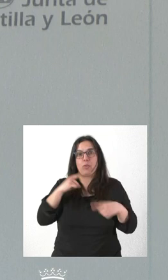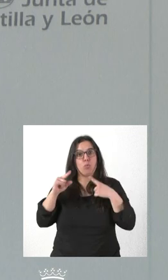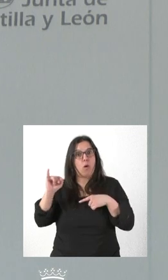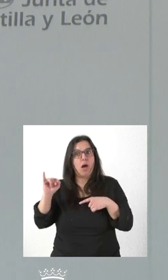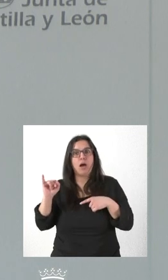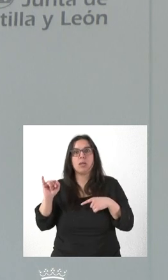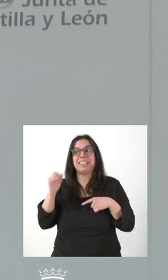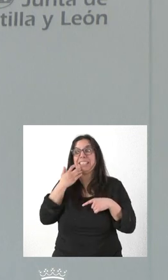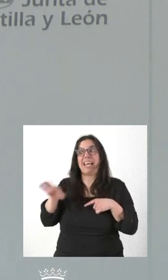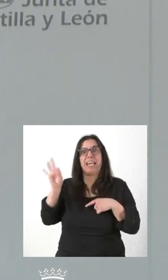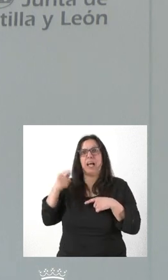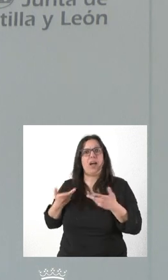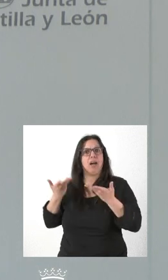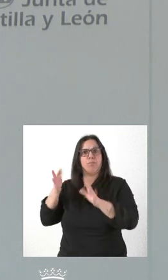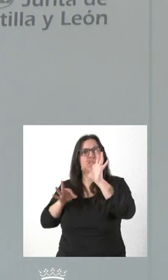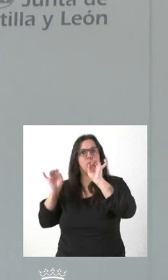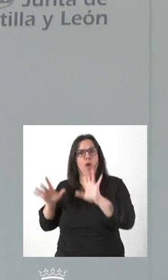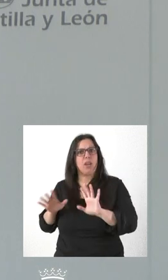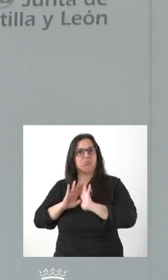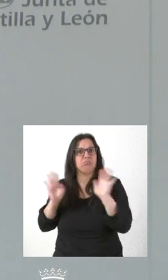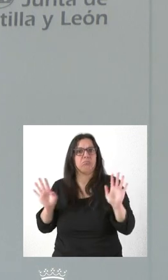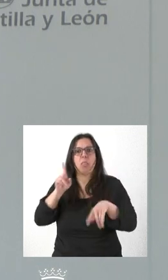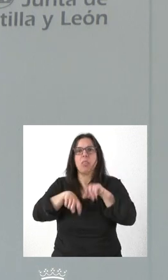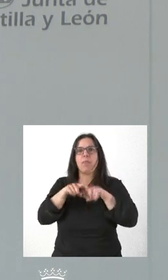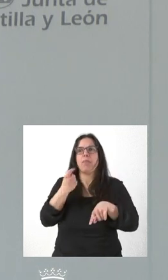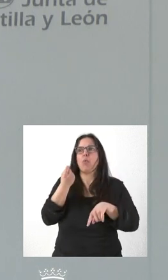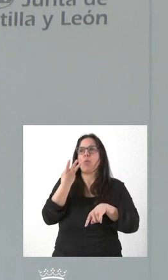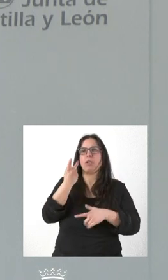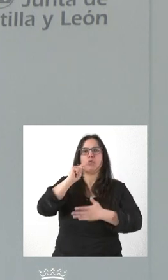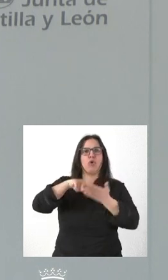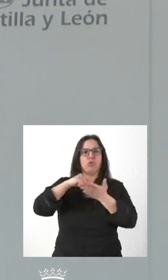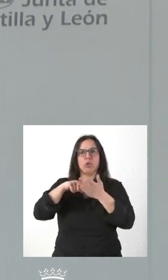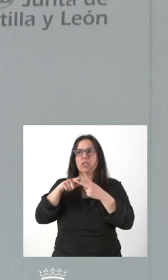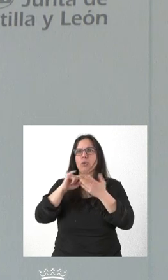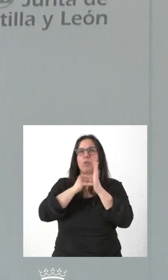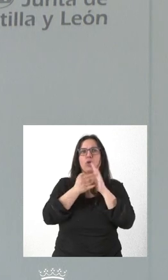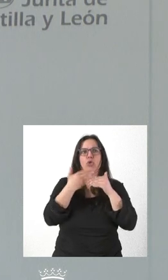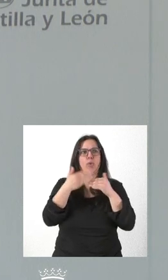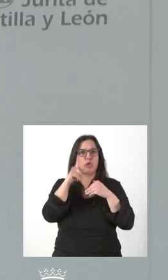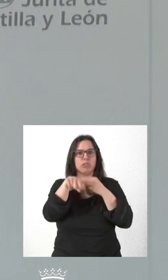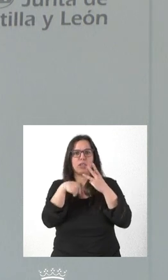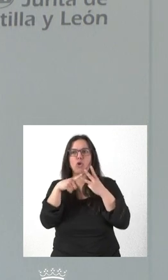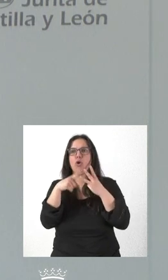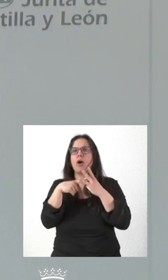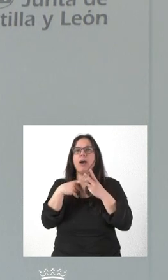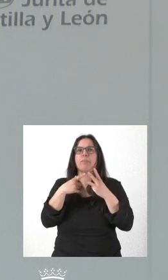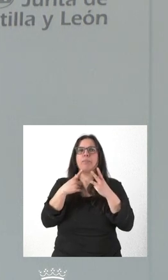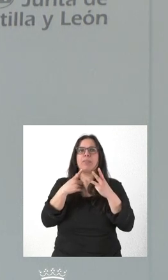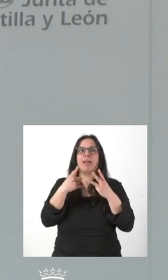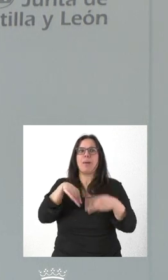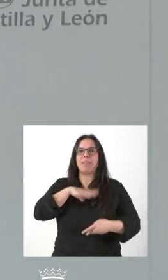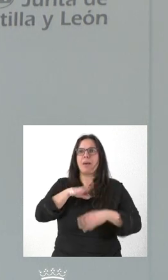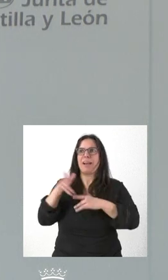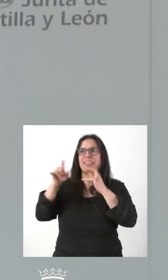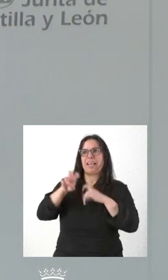Porque el porcentaje corresponde en función del número de empleos, del proyecto innovador, de la capacidad tractora que tiene sobre el resto de la economía.